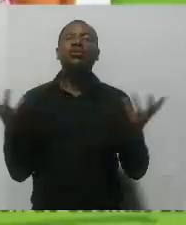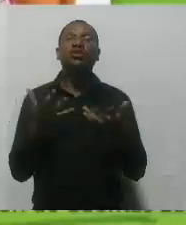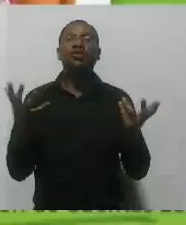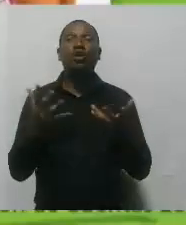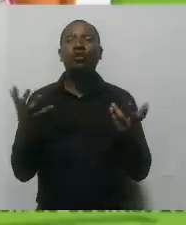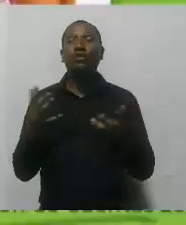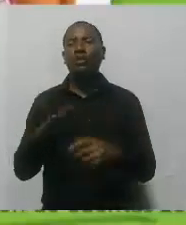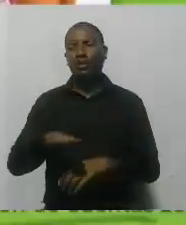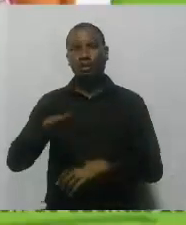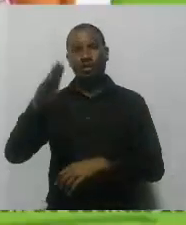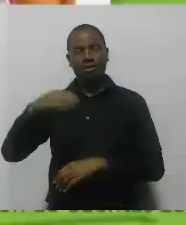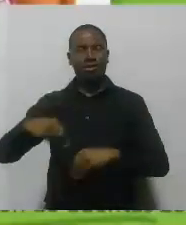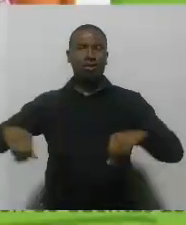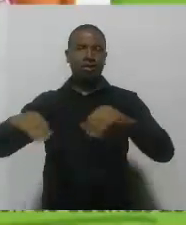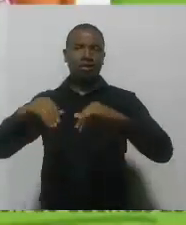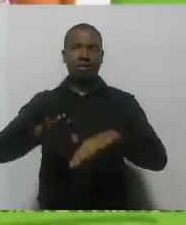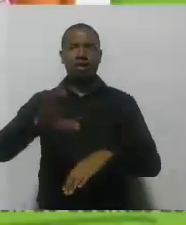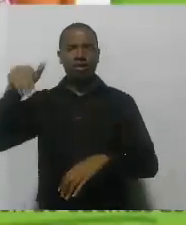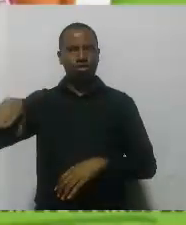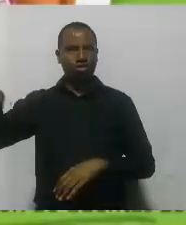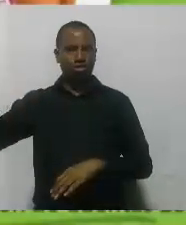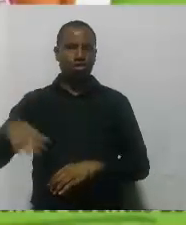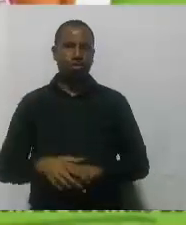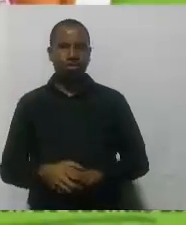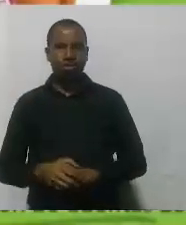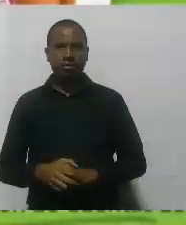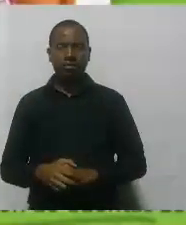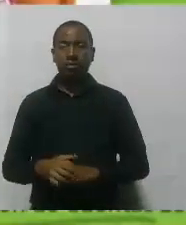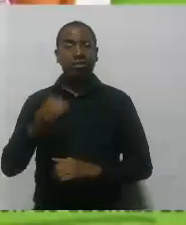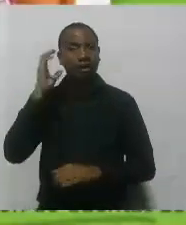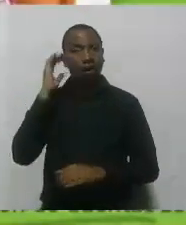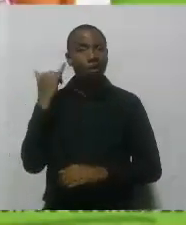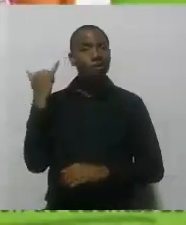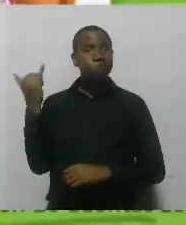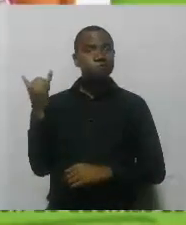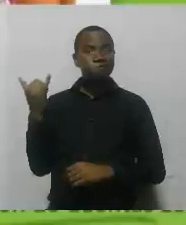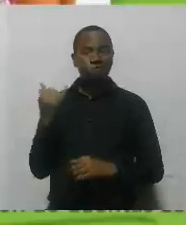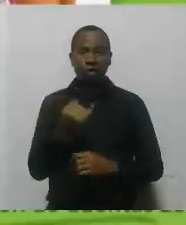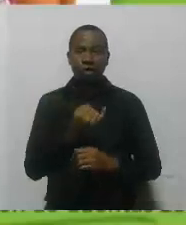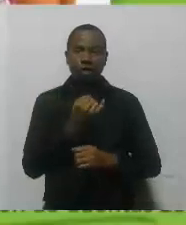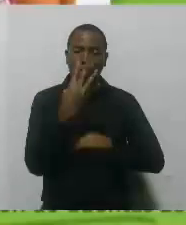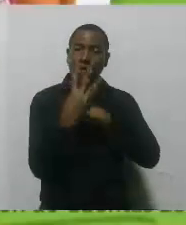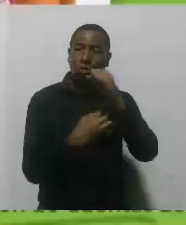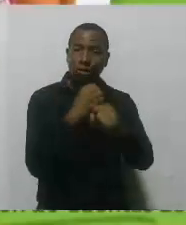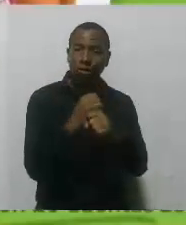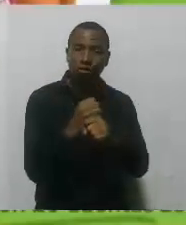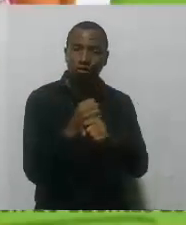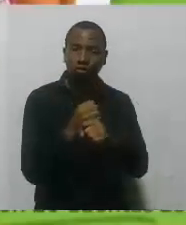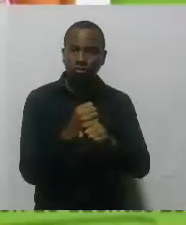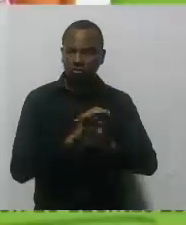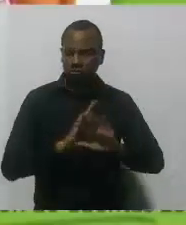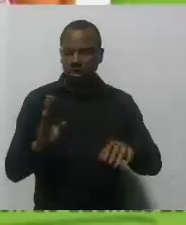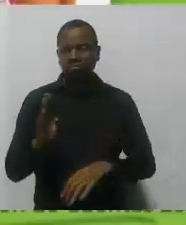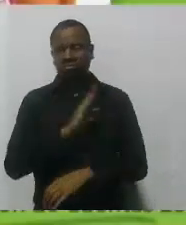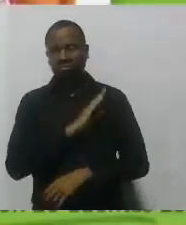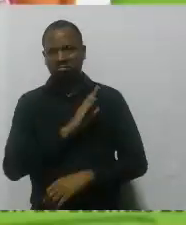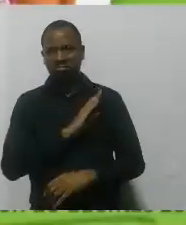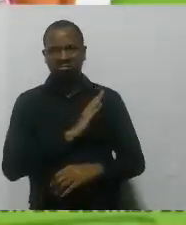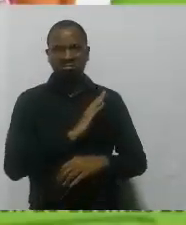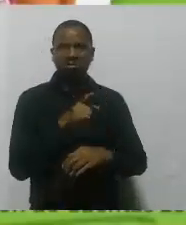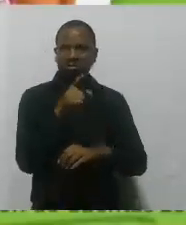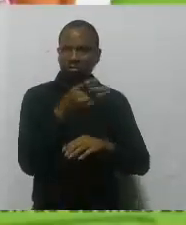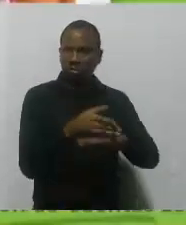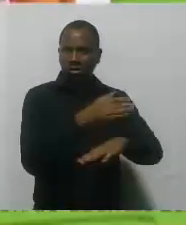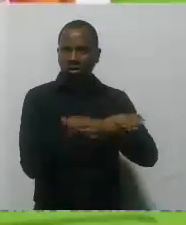cafetero. Señor alcalde, en el cuatrenio vamos a estar cerrando con ese decidido apoyo que usted